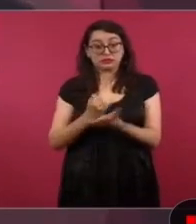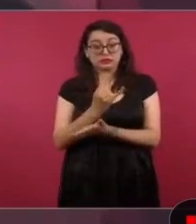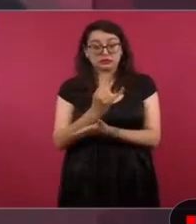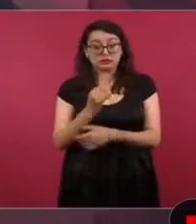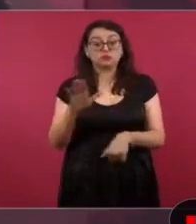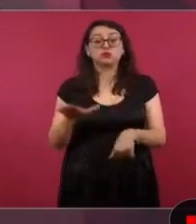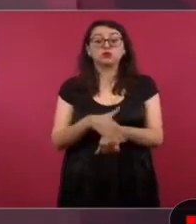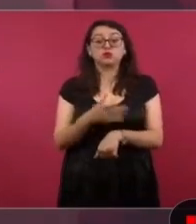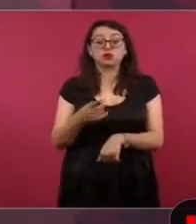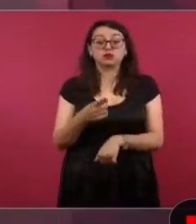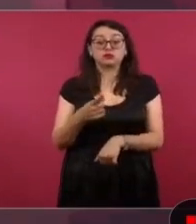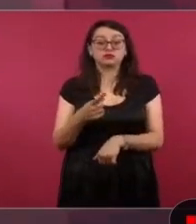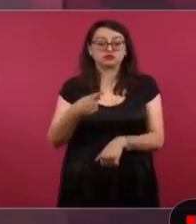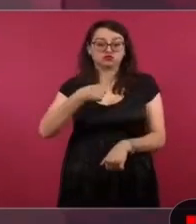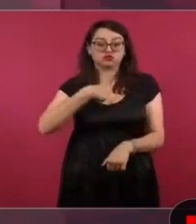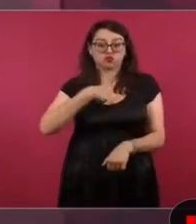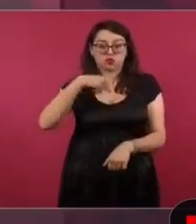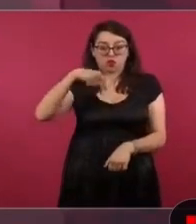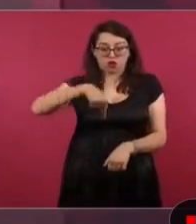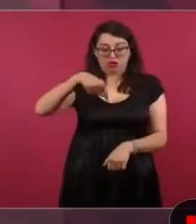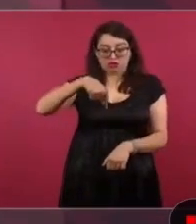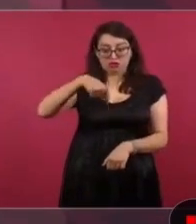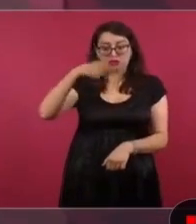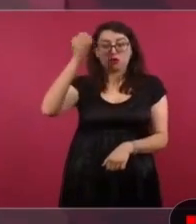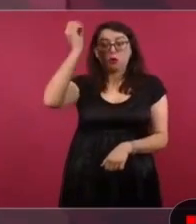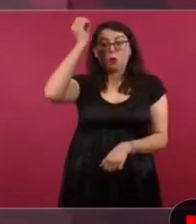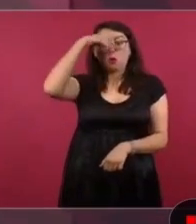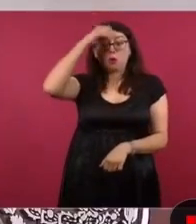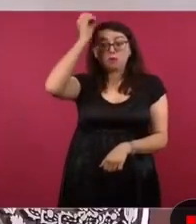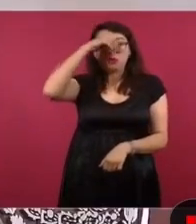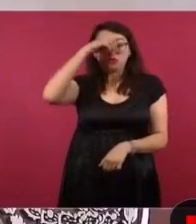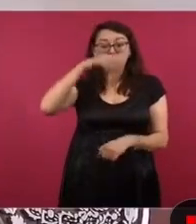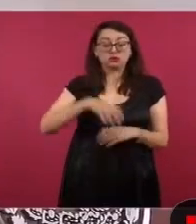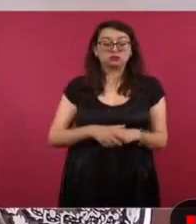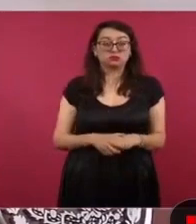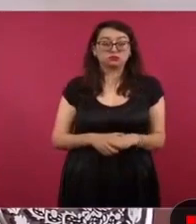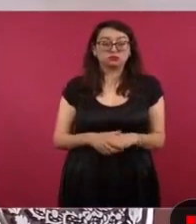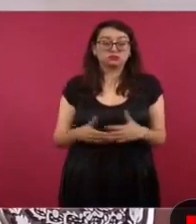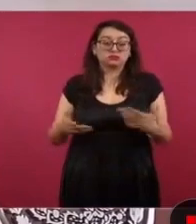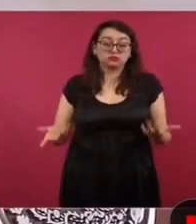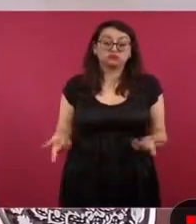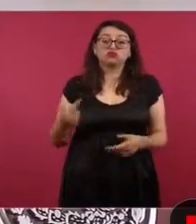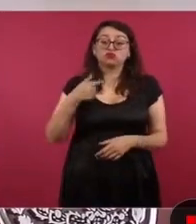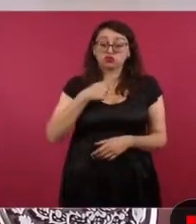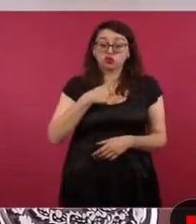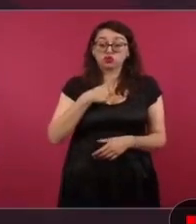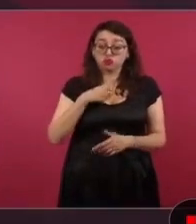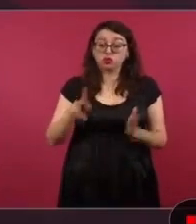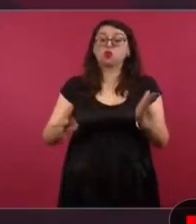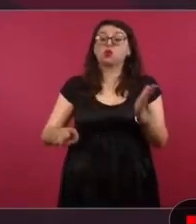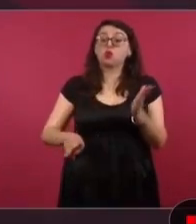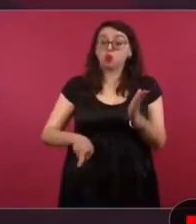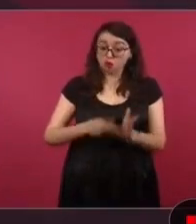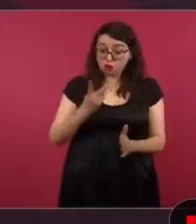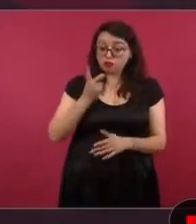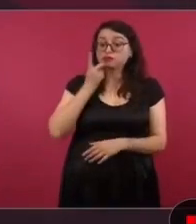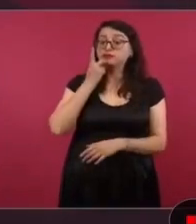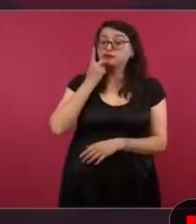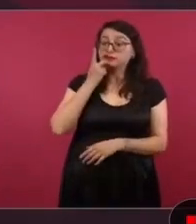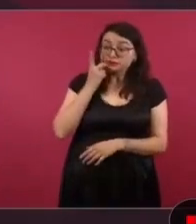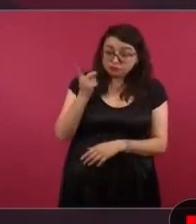hice aquí, que ahora voy a repetir, para que el pueblo